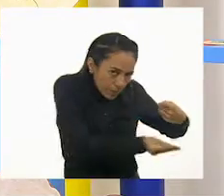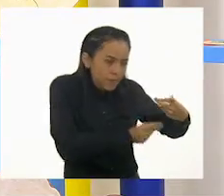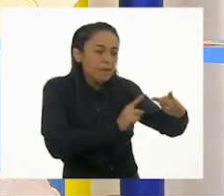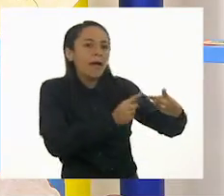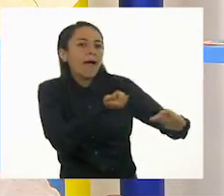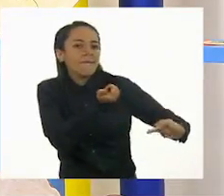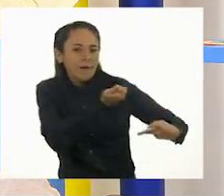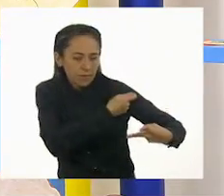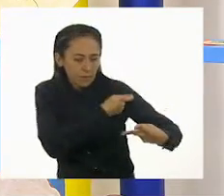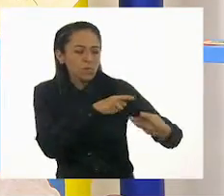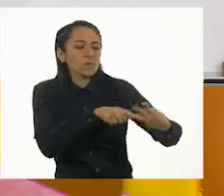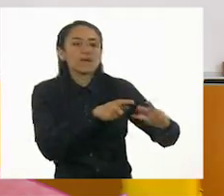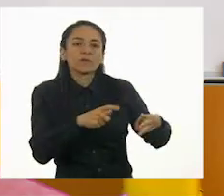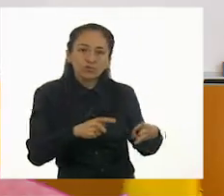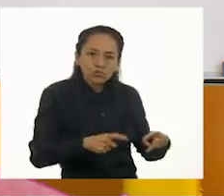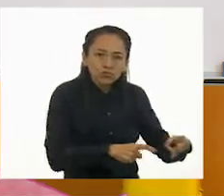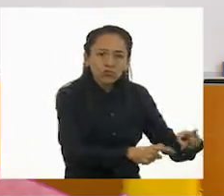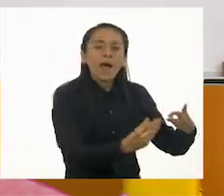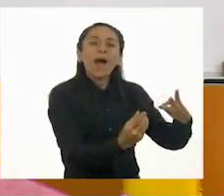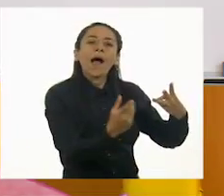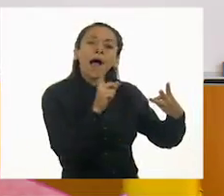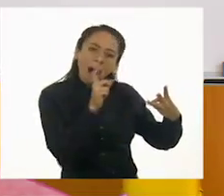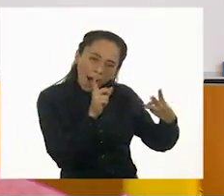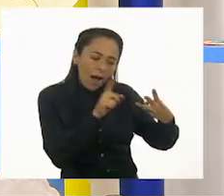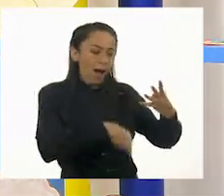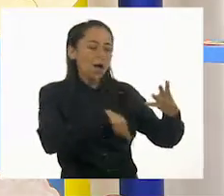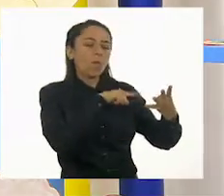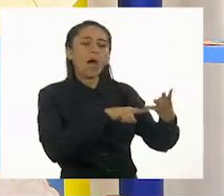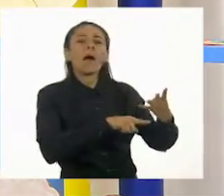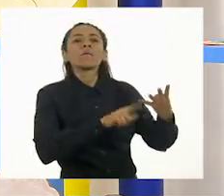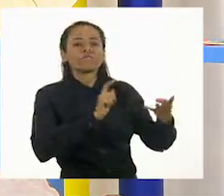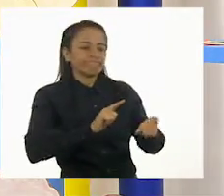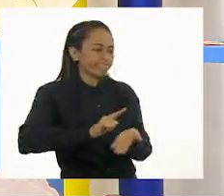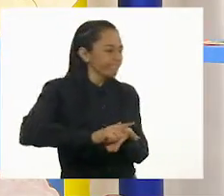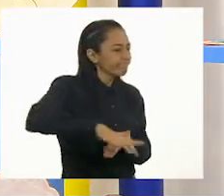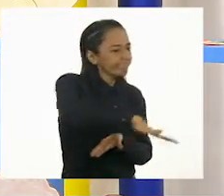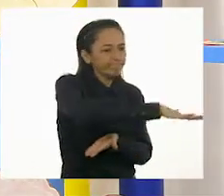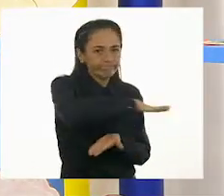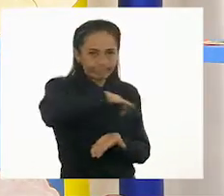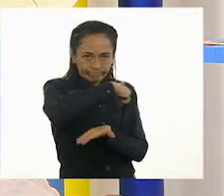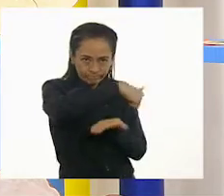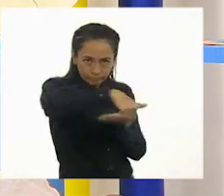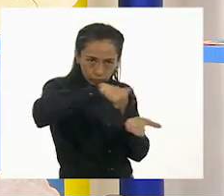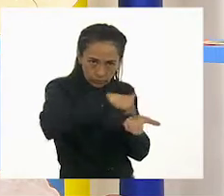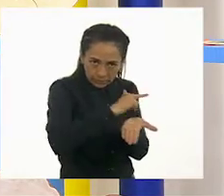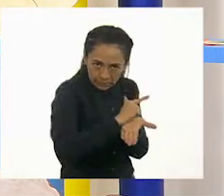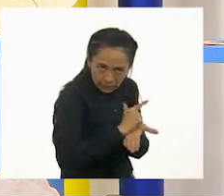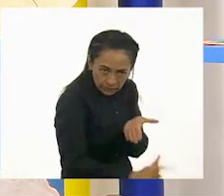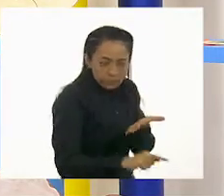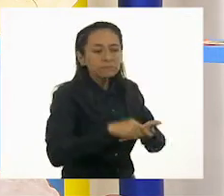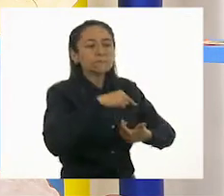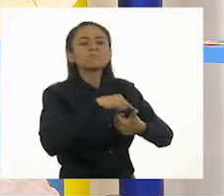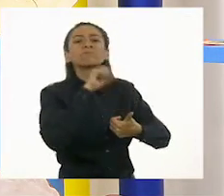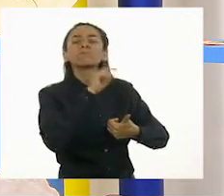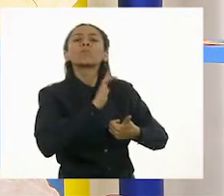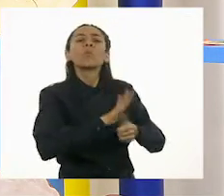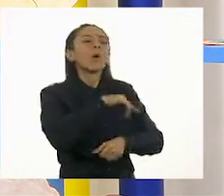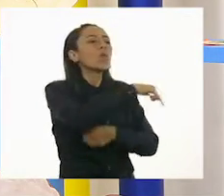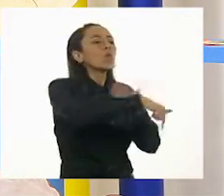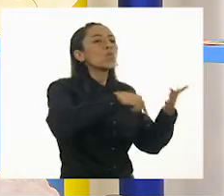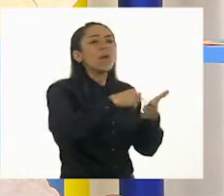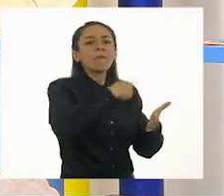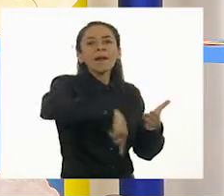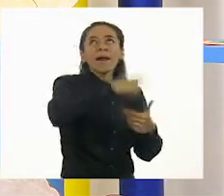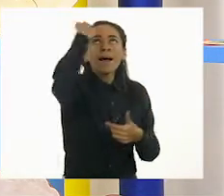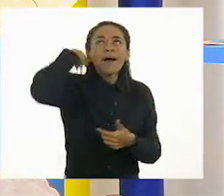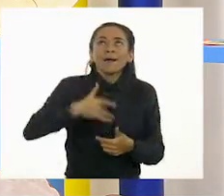proporcionarles agua y que requieren limpieza y sobre todo darles un lugar de resguardo. Piensa en qué animal van a dibujar ahí